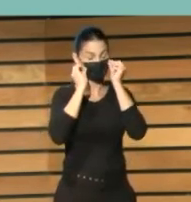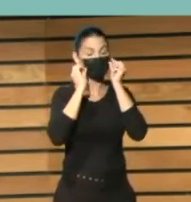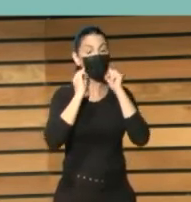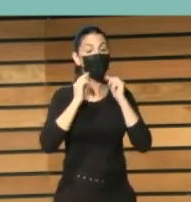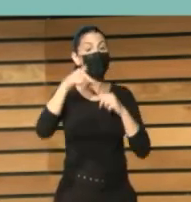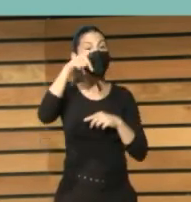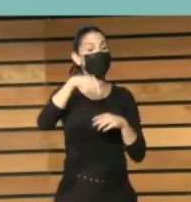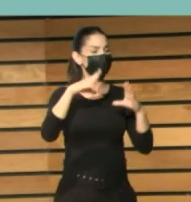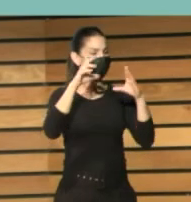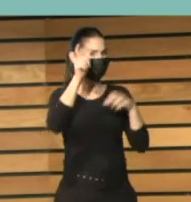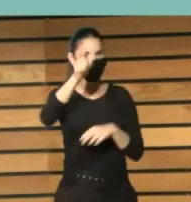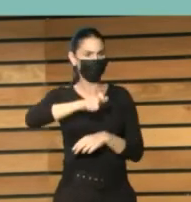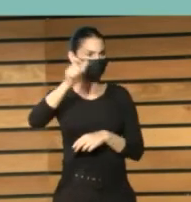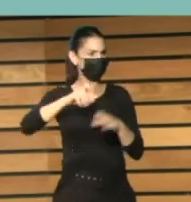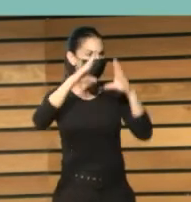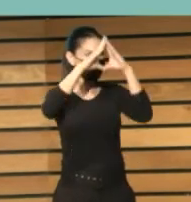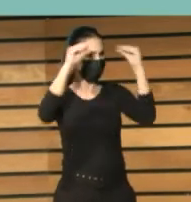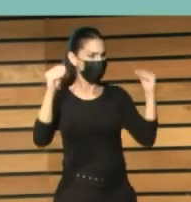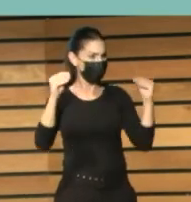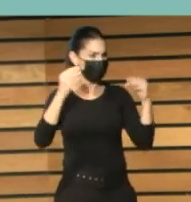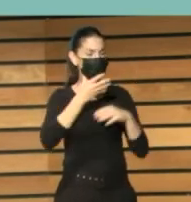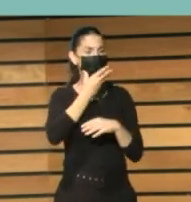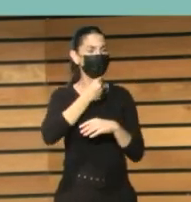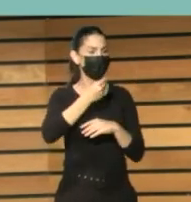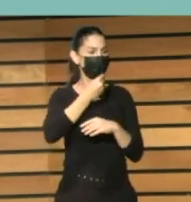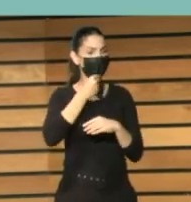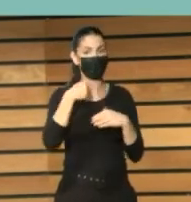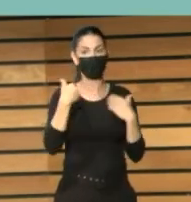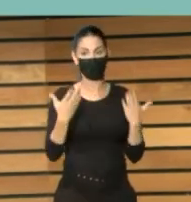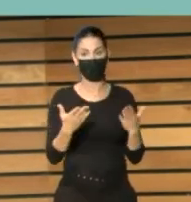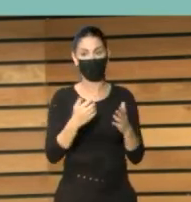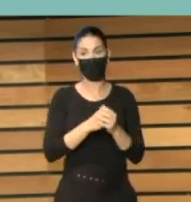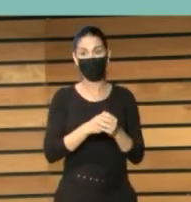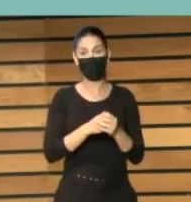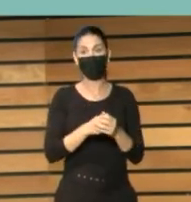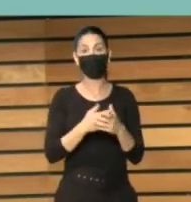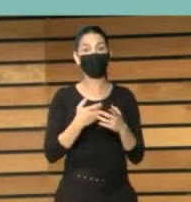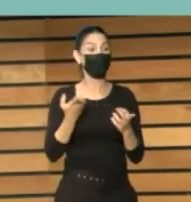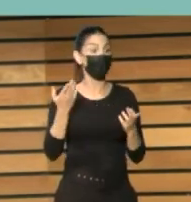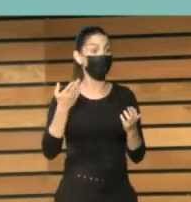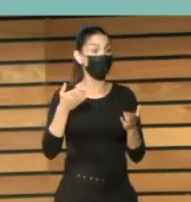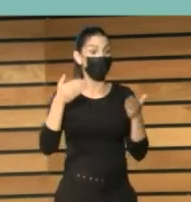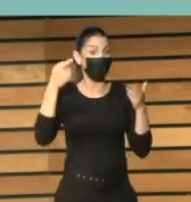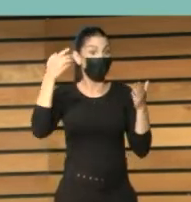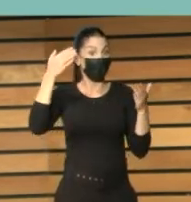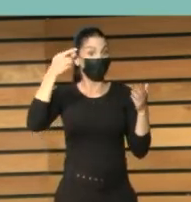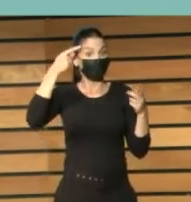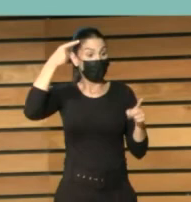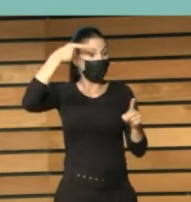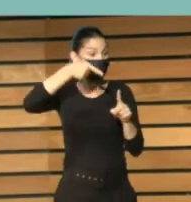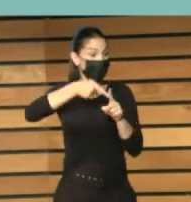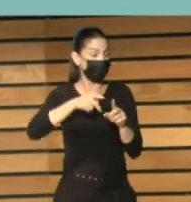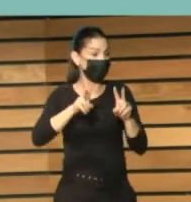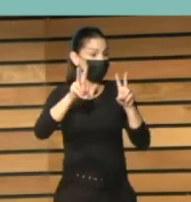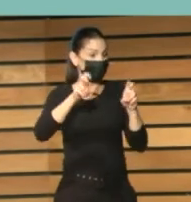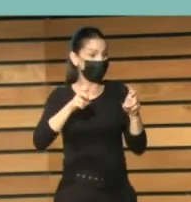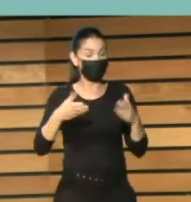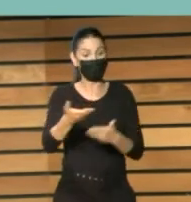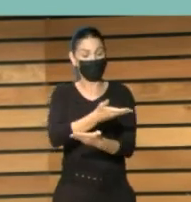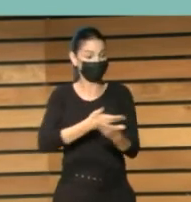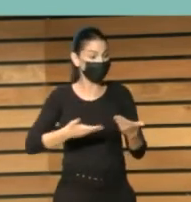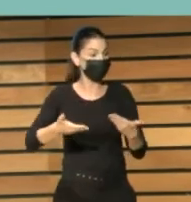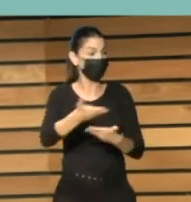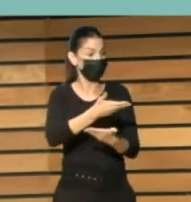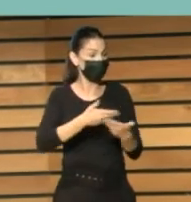Universidad de Las Palmas. El objetivo, como ha dicho Clara, era la redactación de un documento que sirviera de guía y referencia para instituciones y empresas que